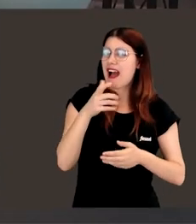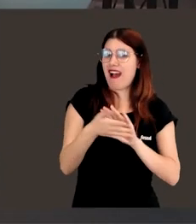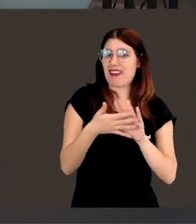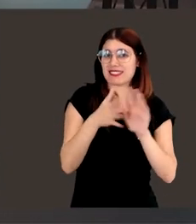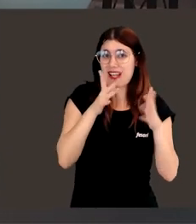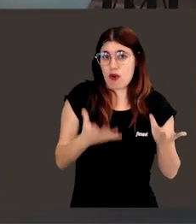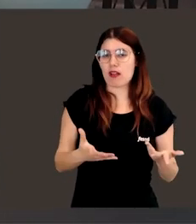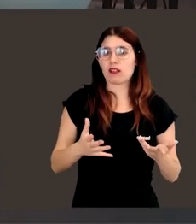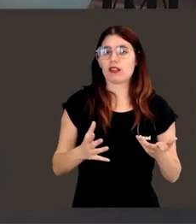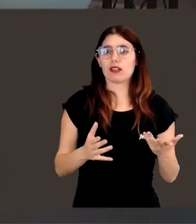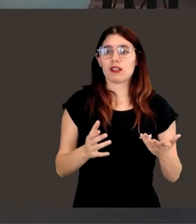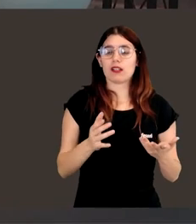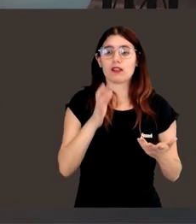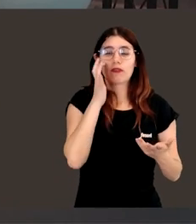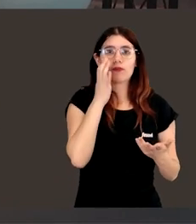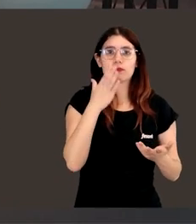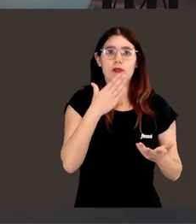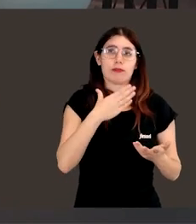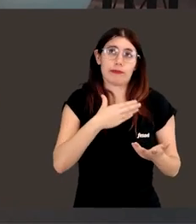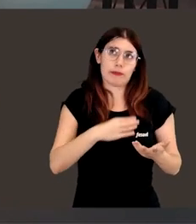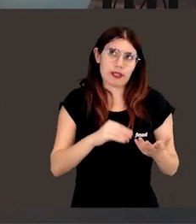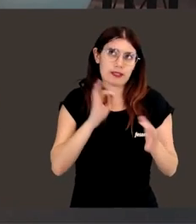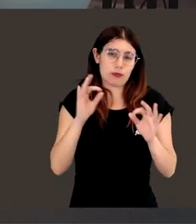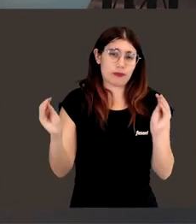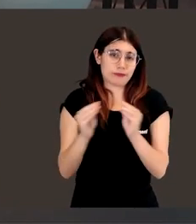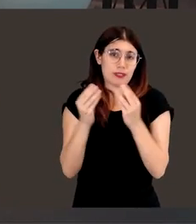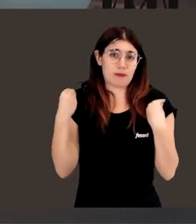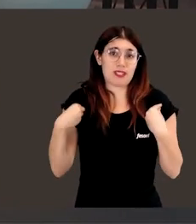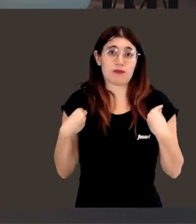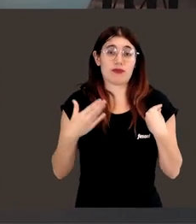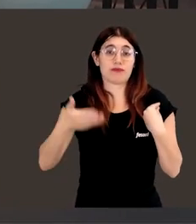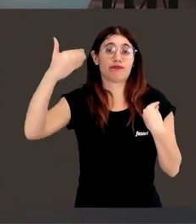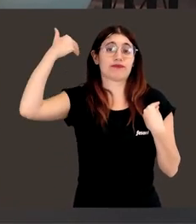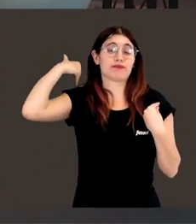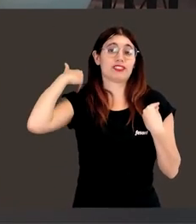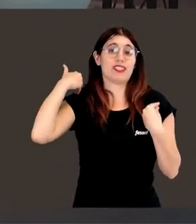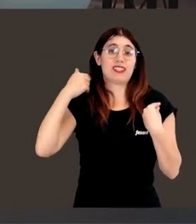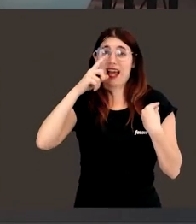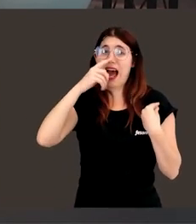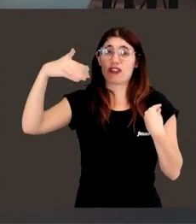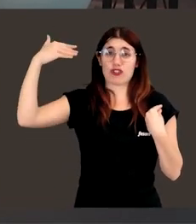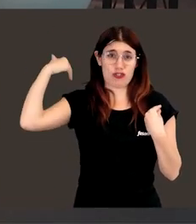y podríamos estar diciendo lo mismo hace muchos años,